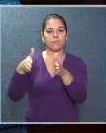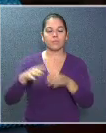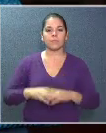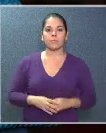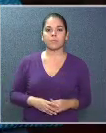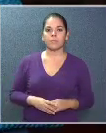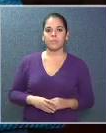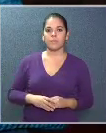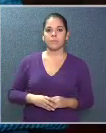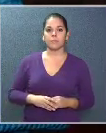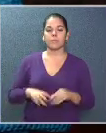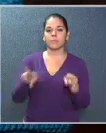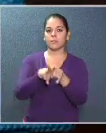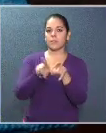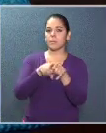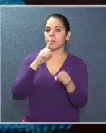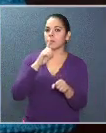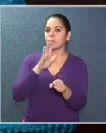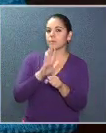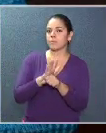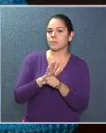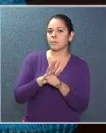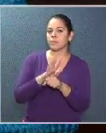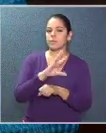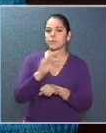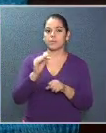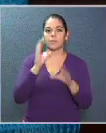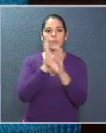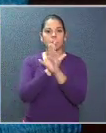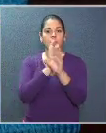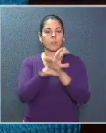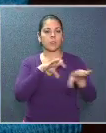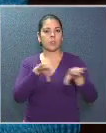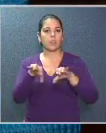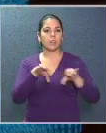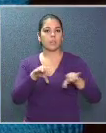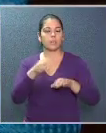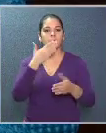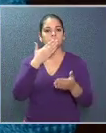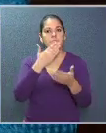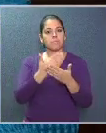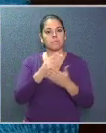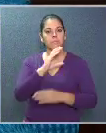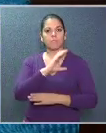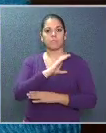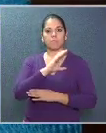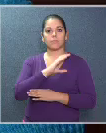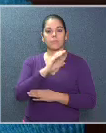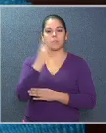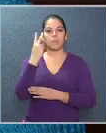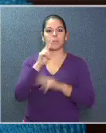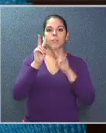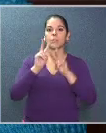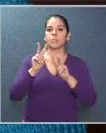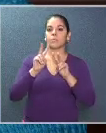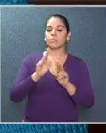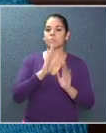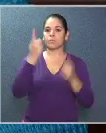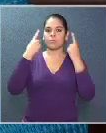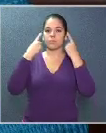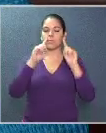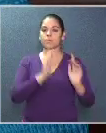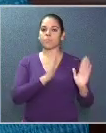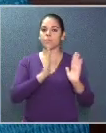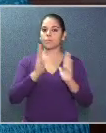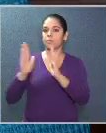calles del país. También nos comprometemos a velar por un accionar prudente de la policía para restablecer el orden y